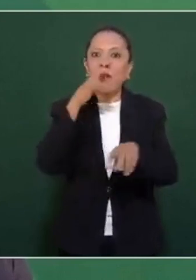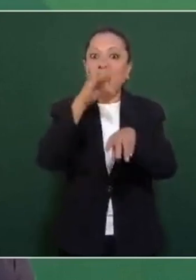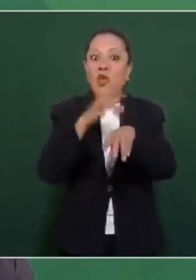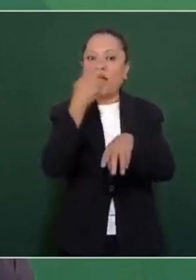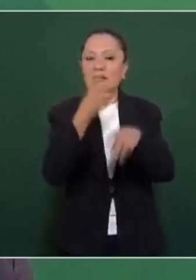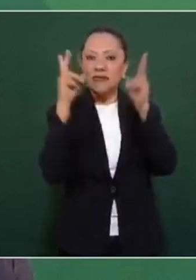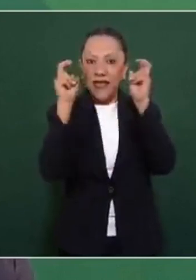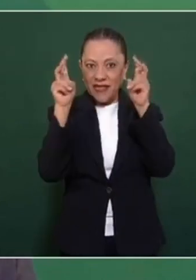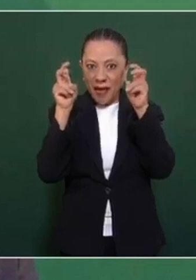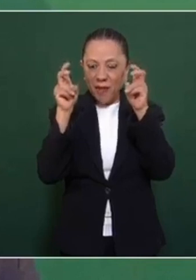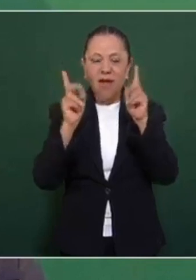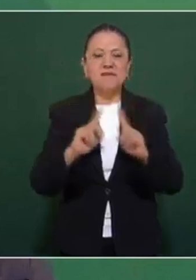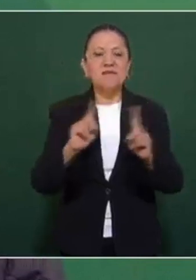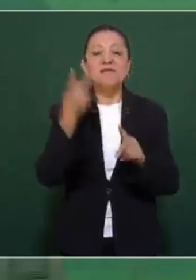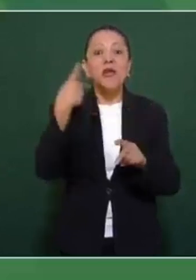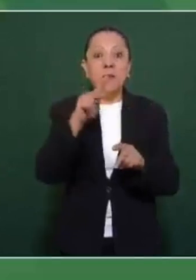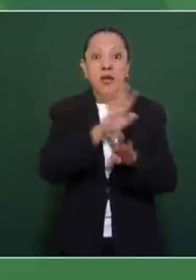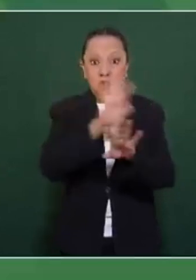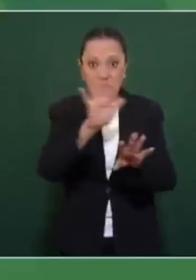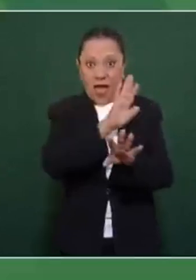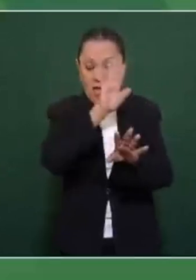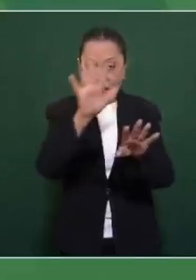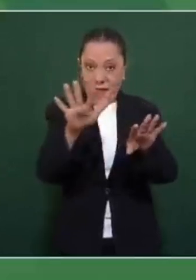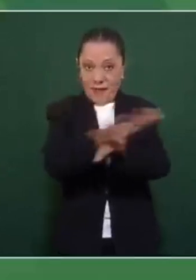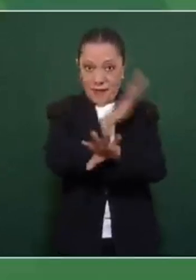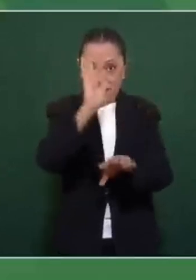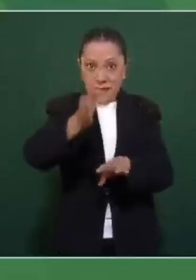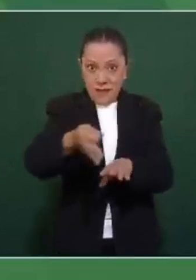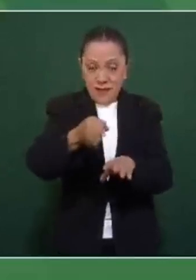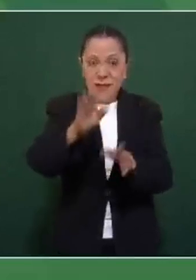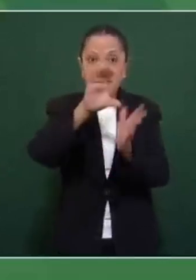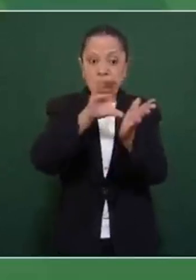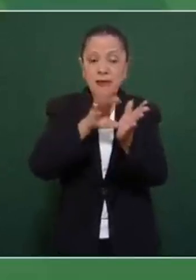pero al aprobarse la reforma a la Constitución se establece